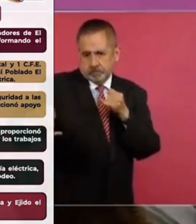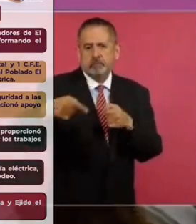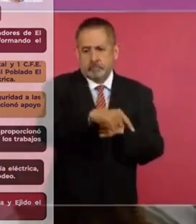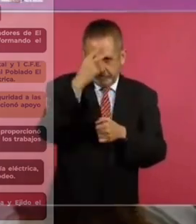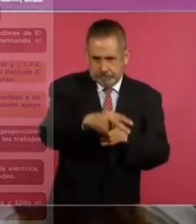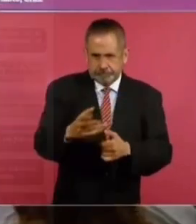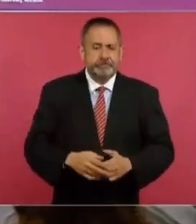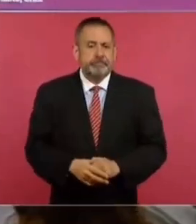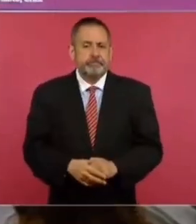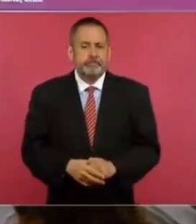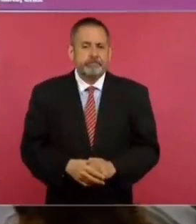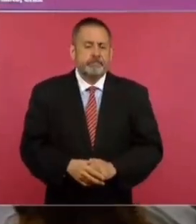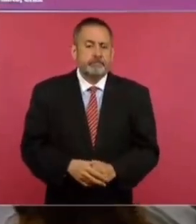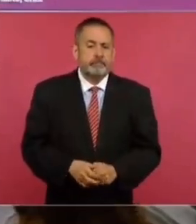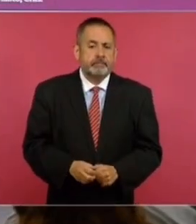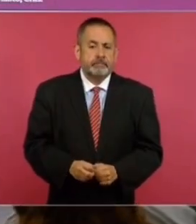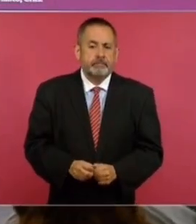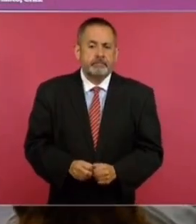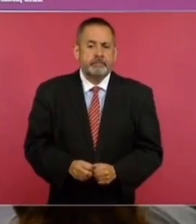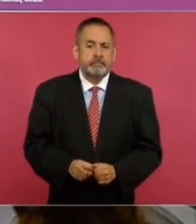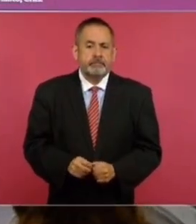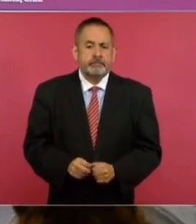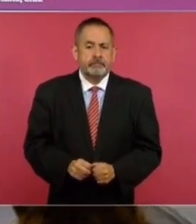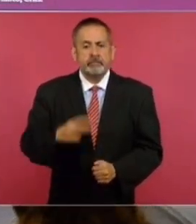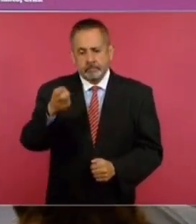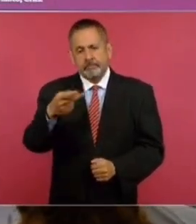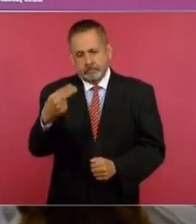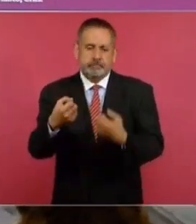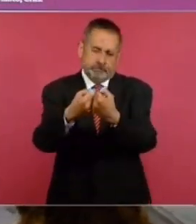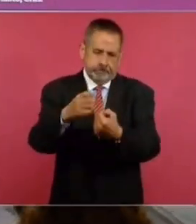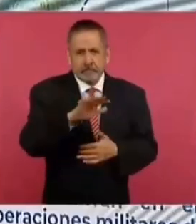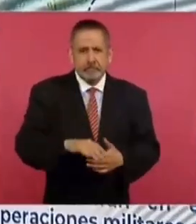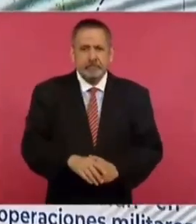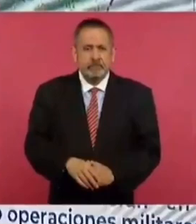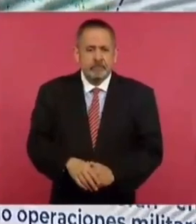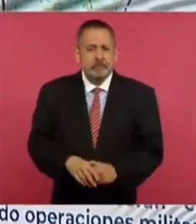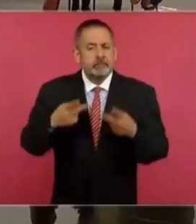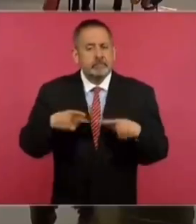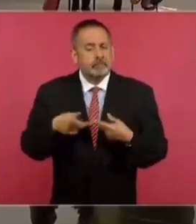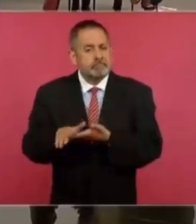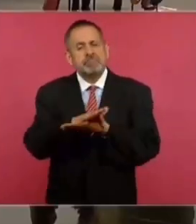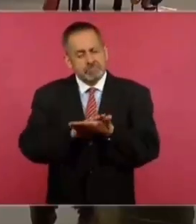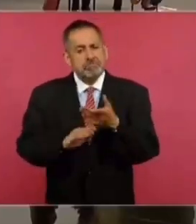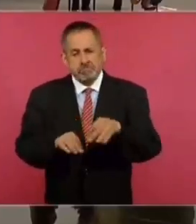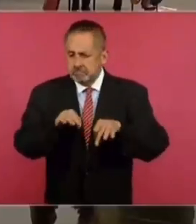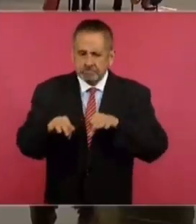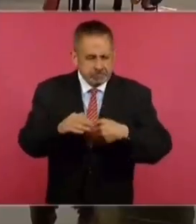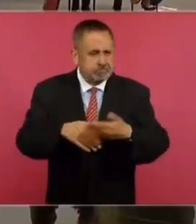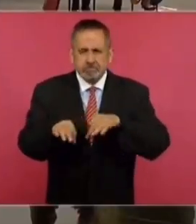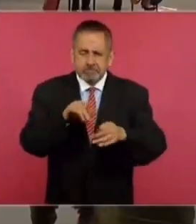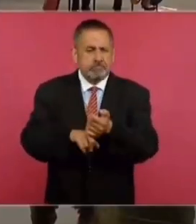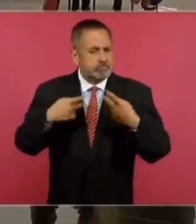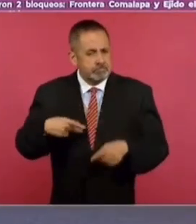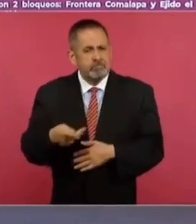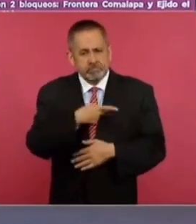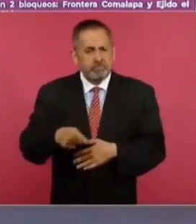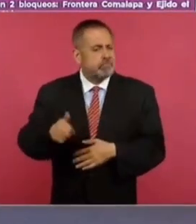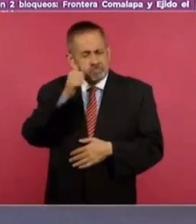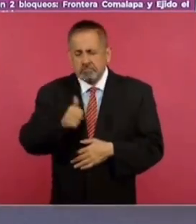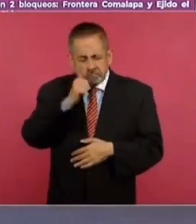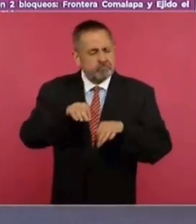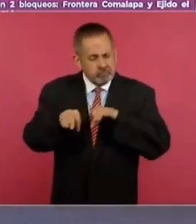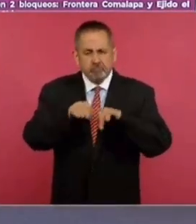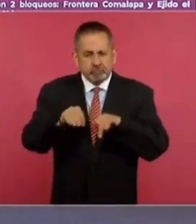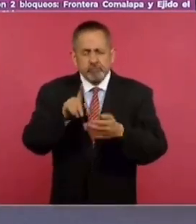Por eso es frontera con Malapa. La gente humilde, trabajadora, la gente pobre, siempre